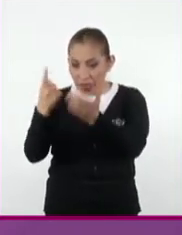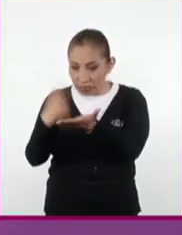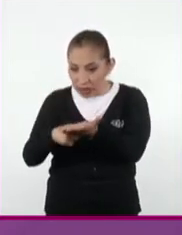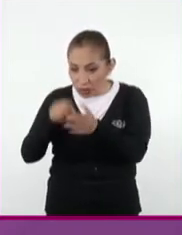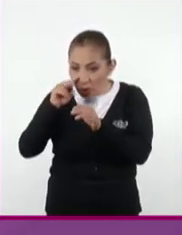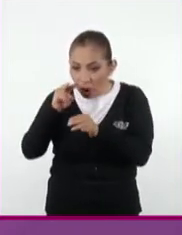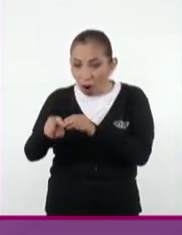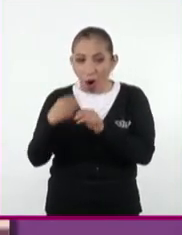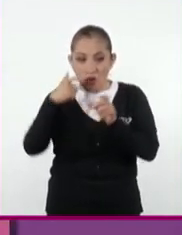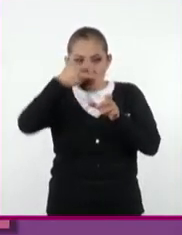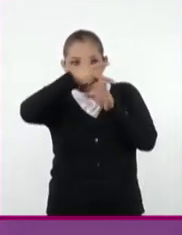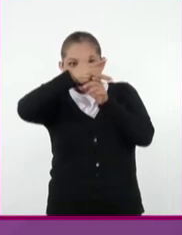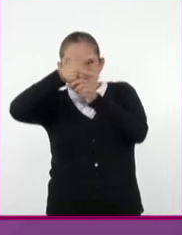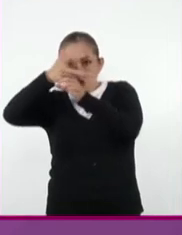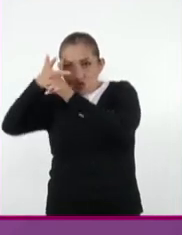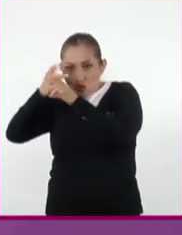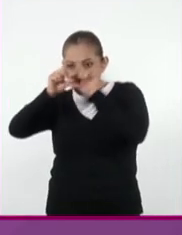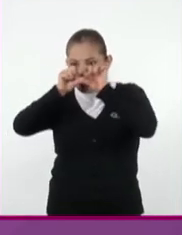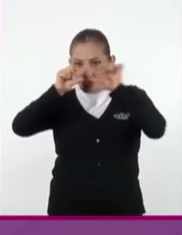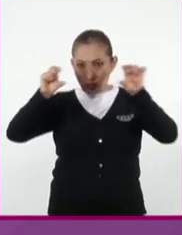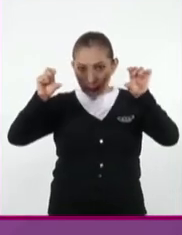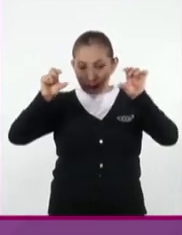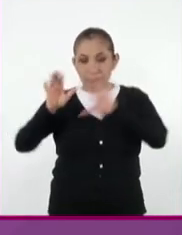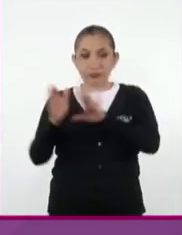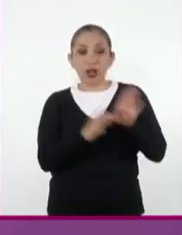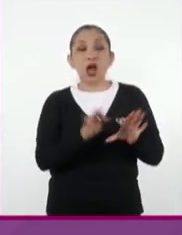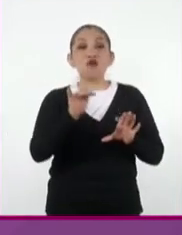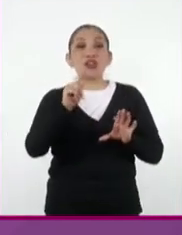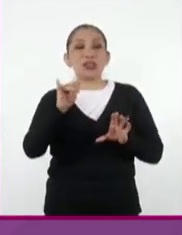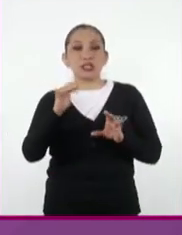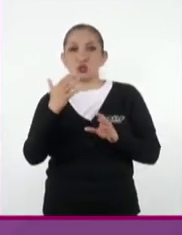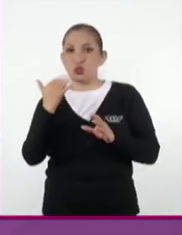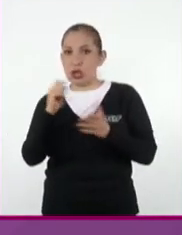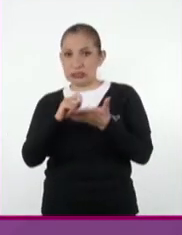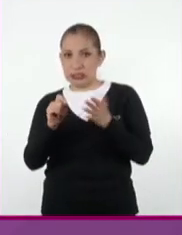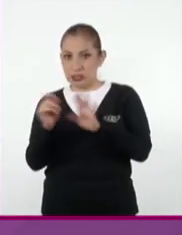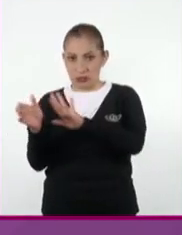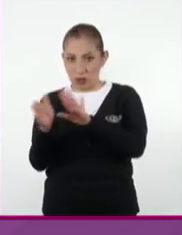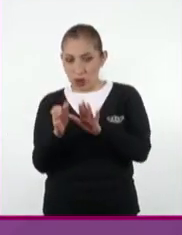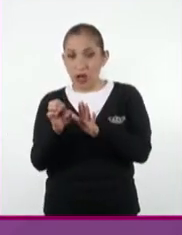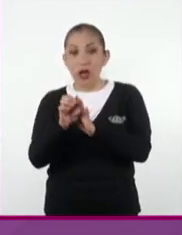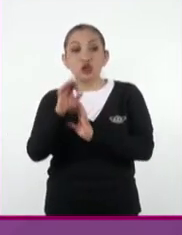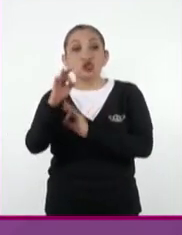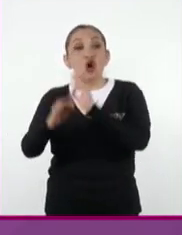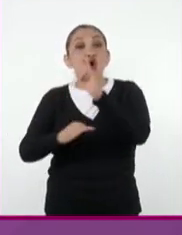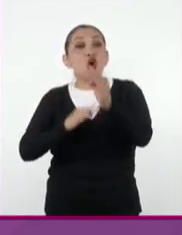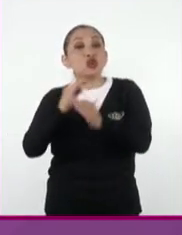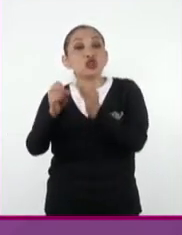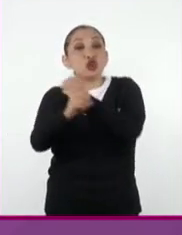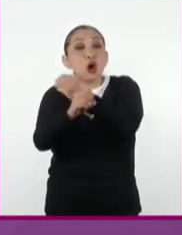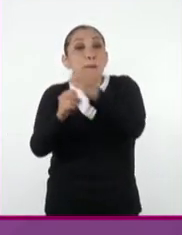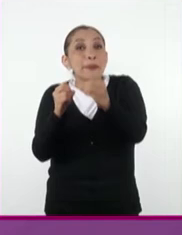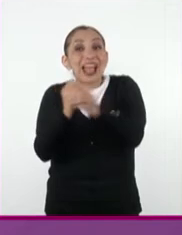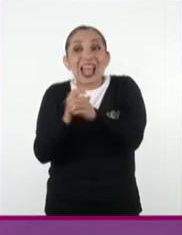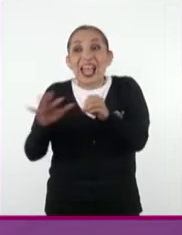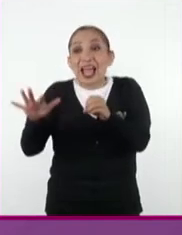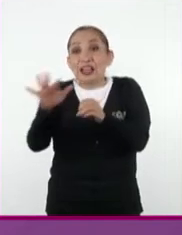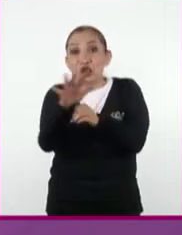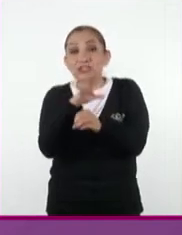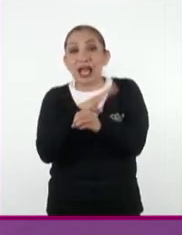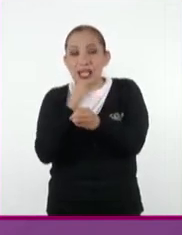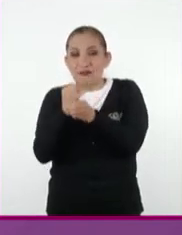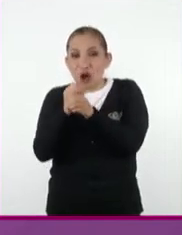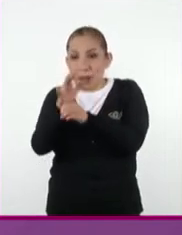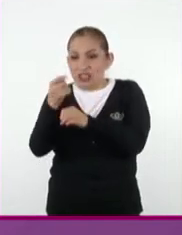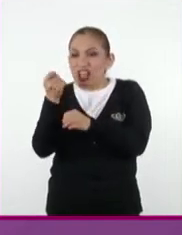y microfilmadas. Las fuentes no escritas son, por ejemplo, todos aquellos objetos que proporcionan